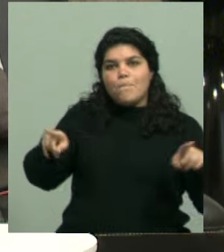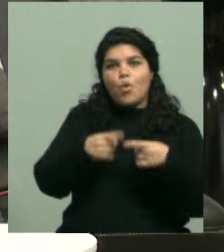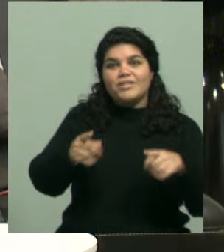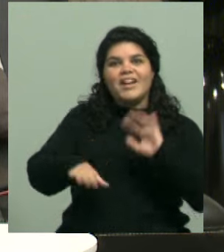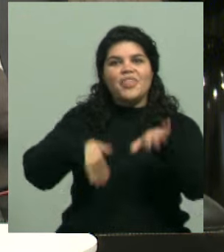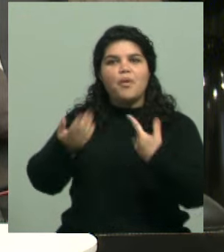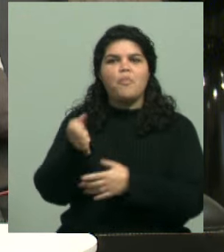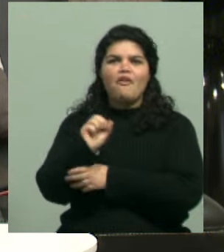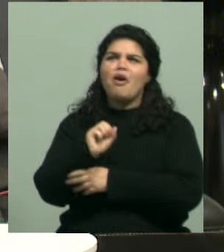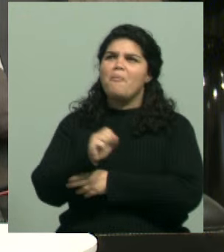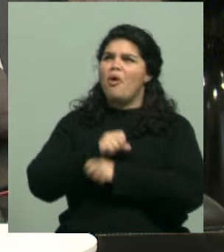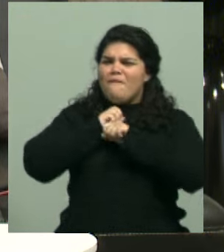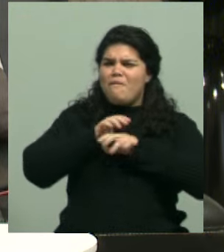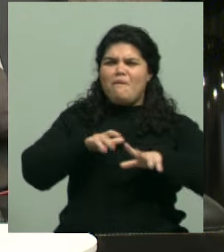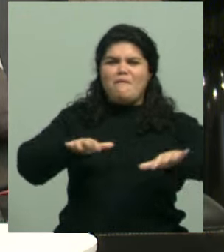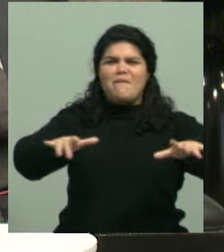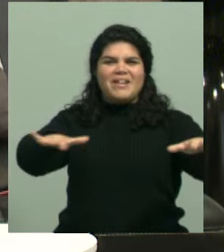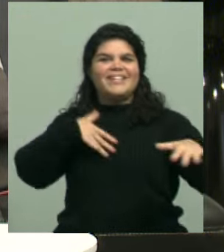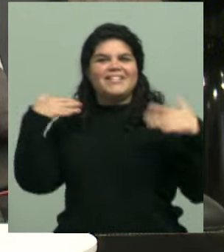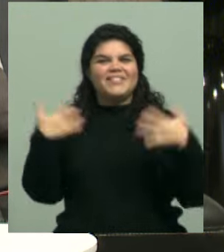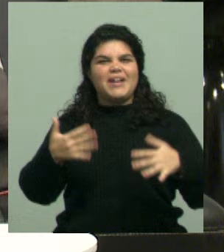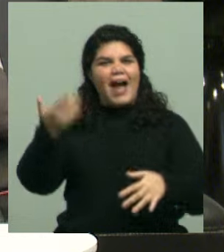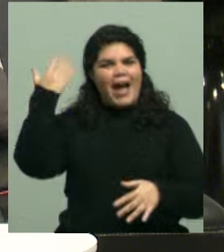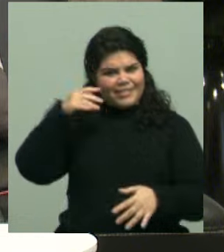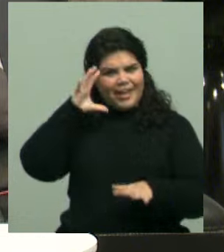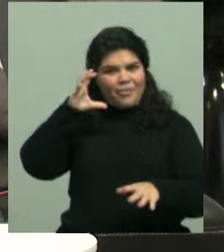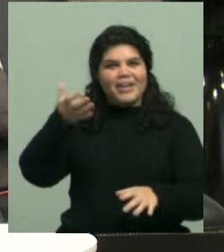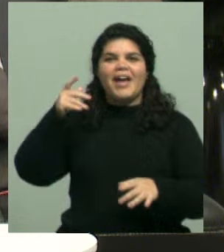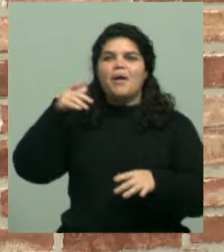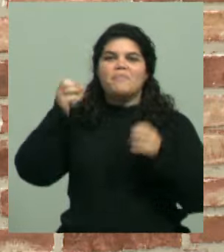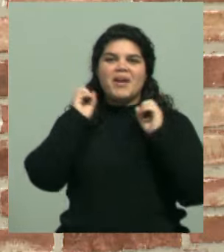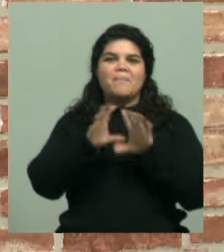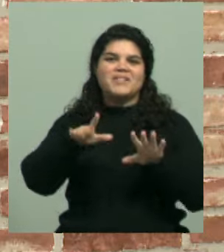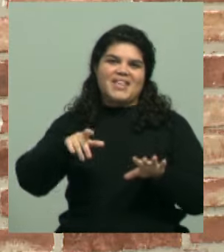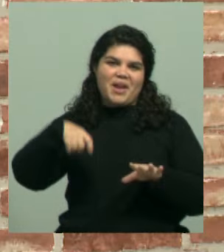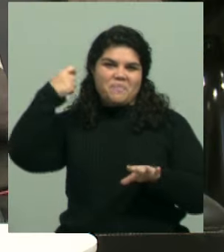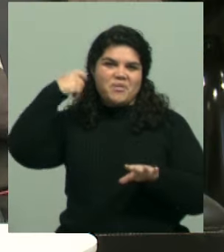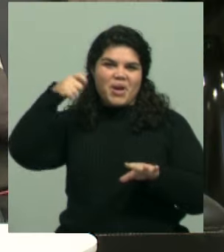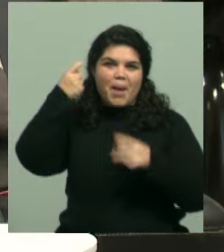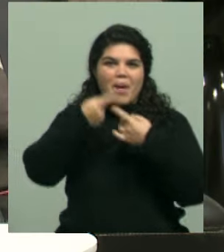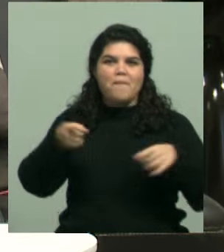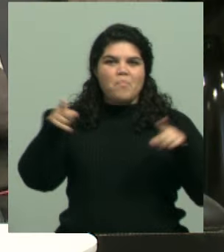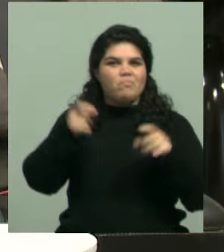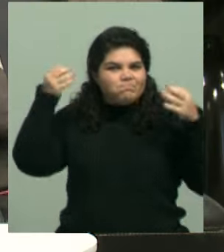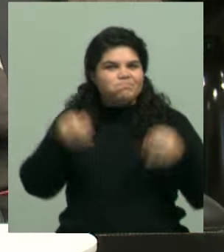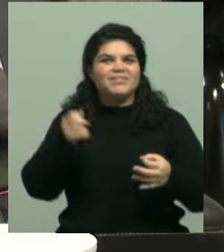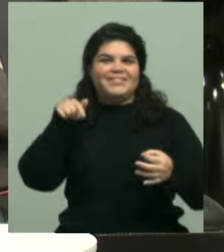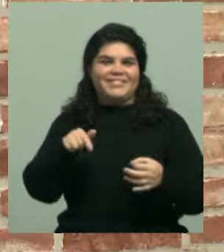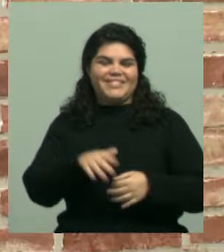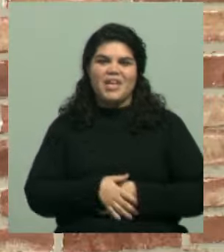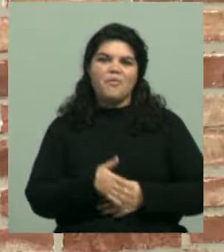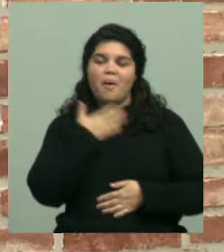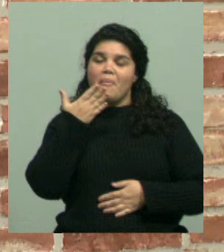trascendieron, que hicimos el inicio del programa incluso. Igual nos falta un montón para llenar reles, ¿no? Poesía pura, claro. Poesía